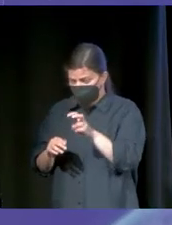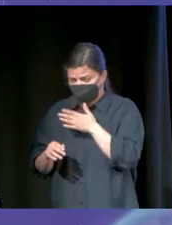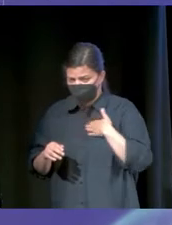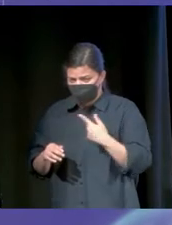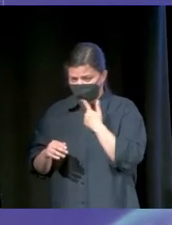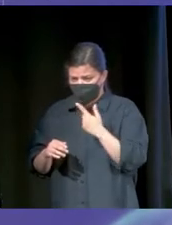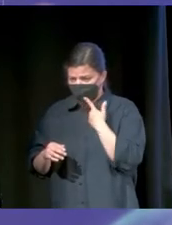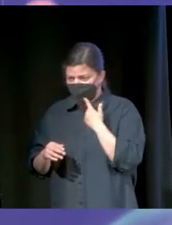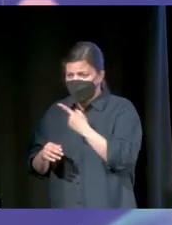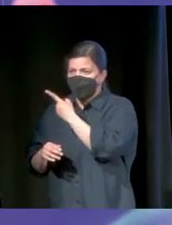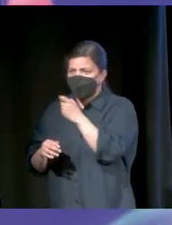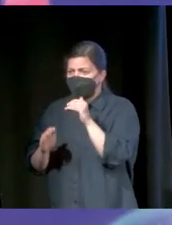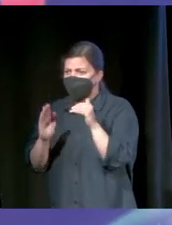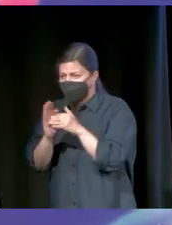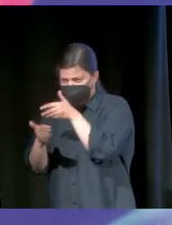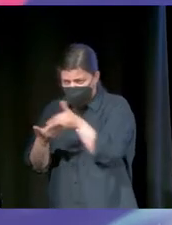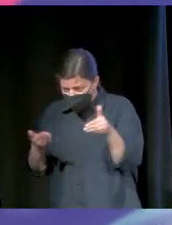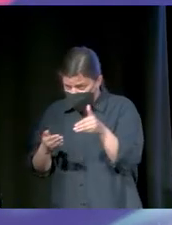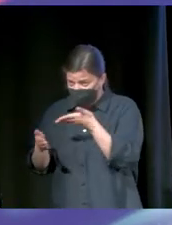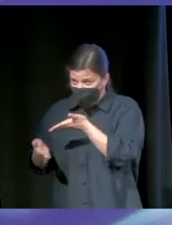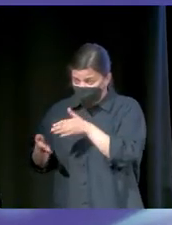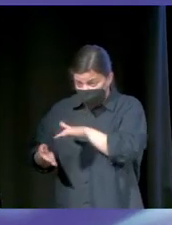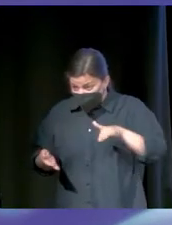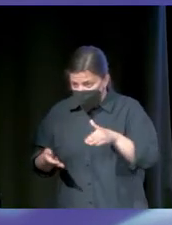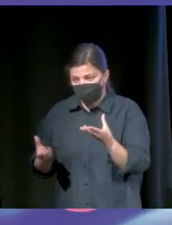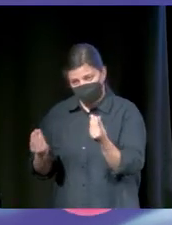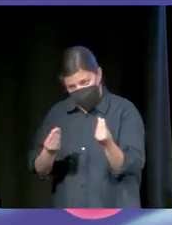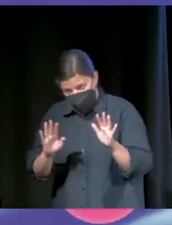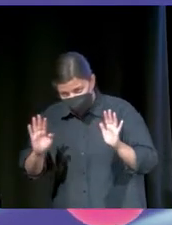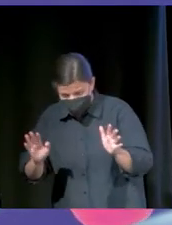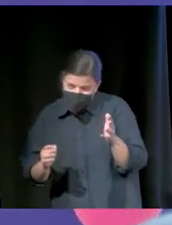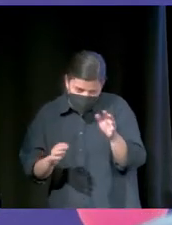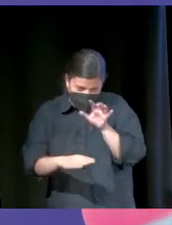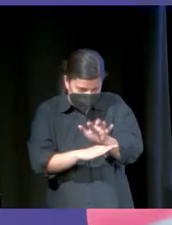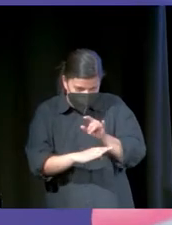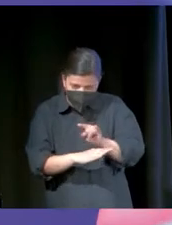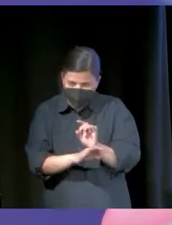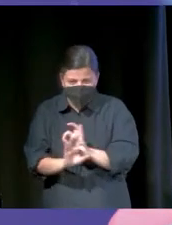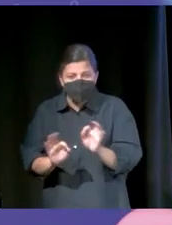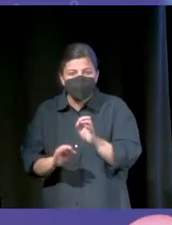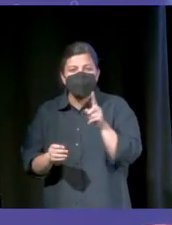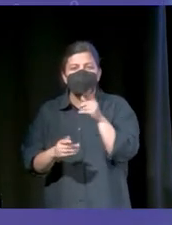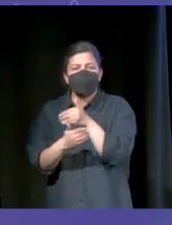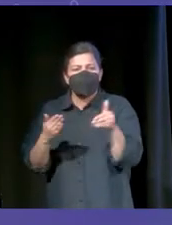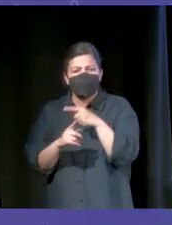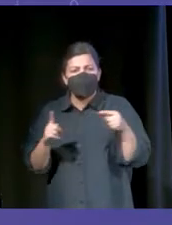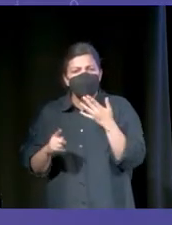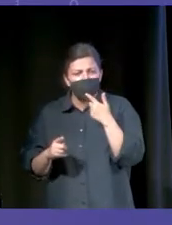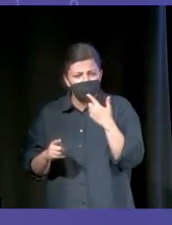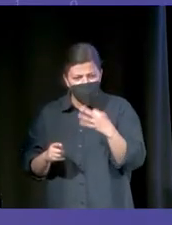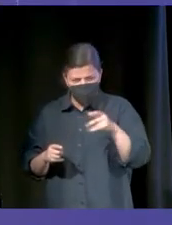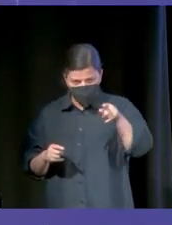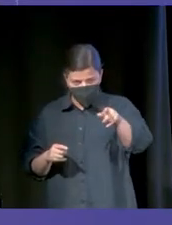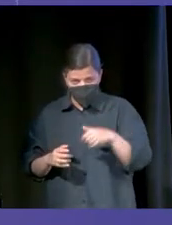nacerían 100.000 millones de niños. Es un poco mucho, es un poco mucho. No te voy a engañar. ¿Quién ha dicho un millón, un millón y medio? ¿Quién ha dicho? Tú.